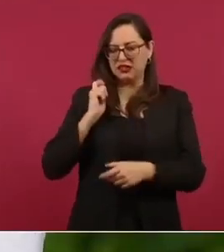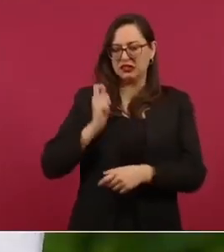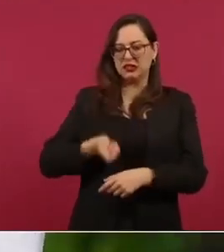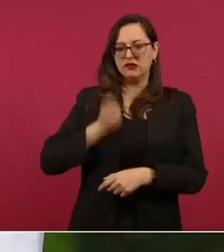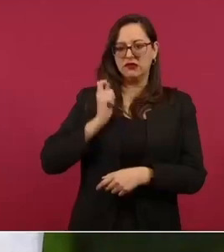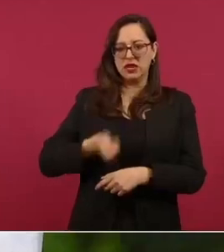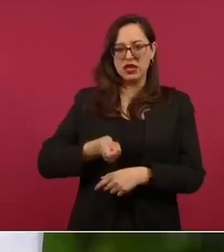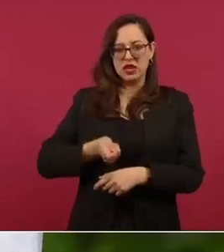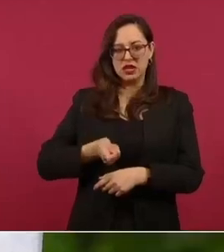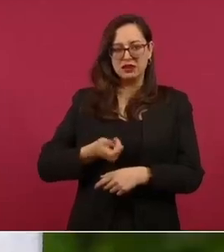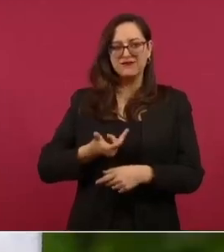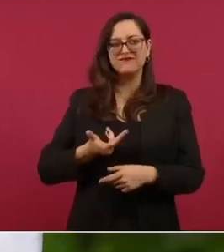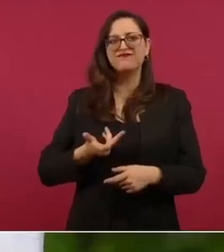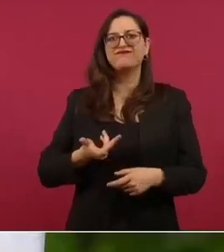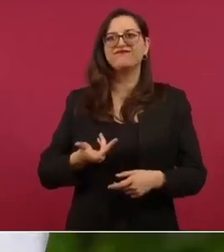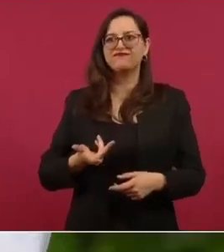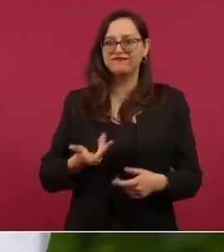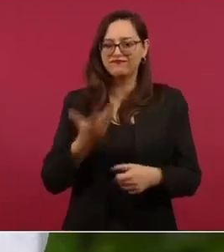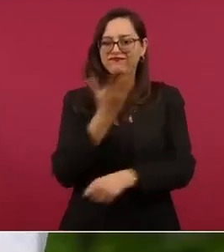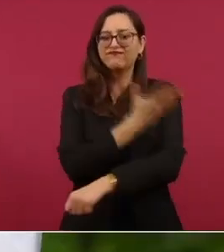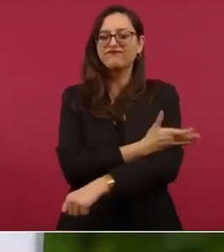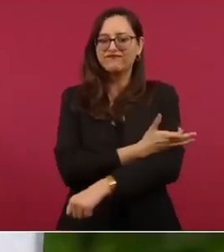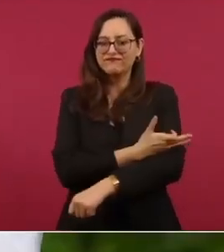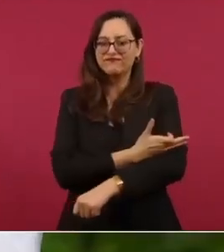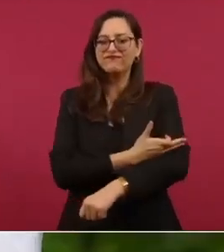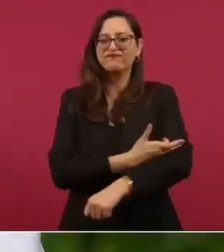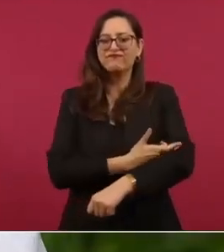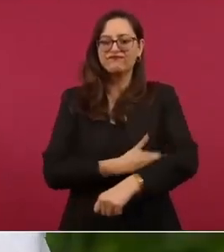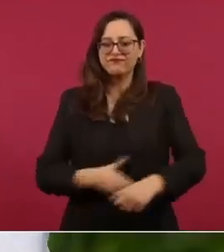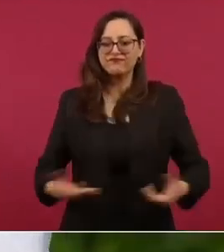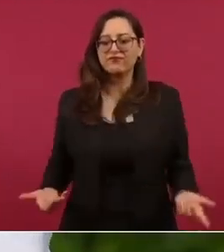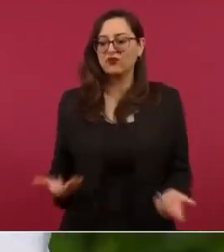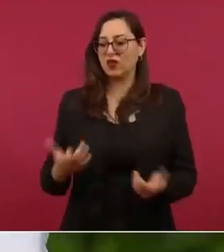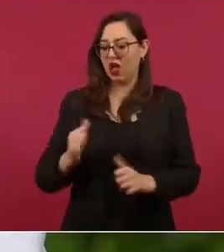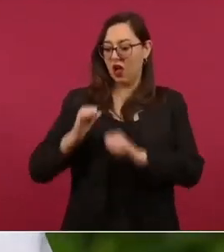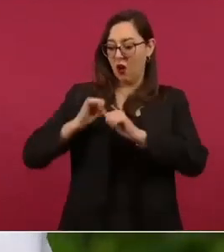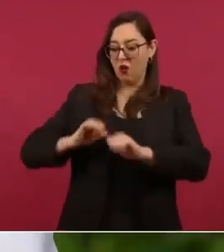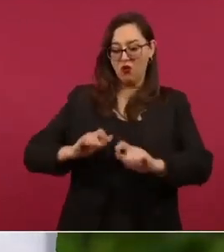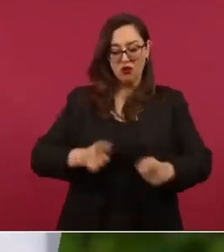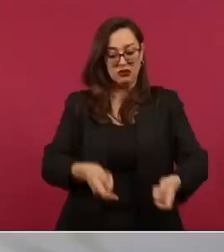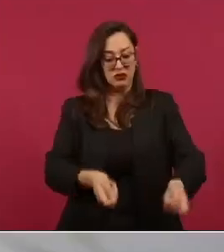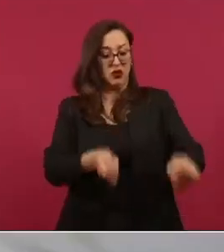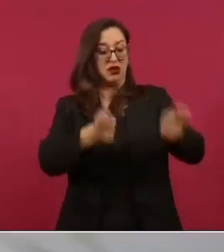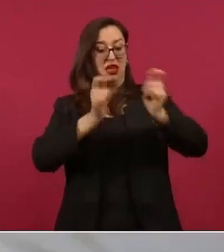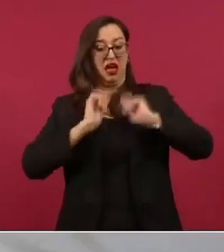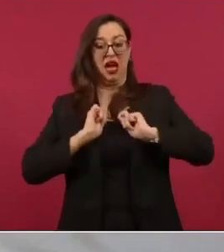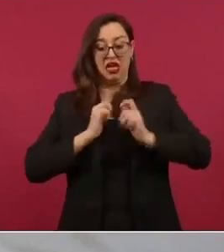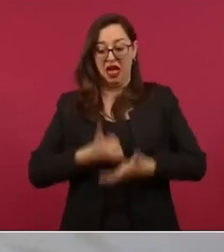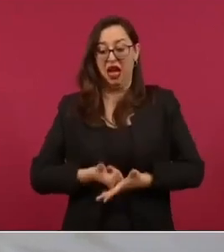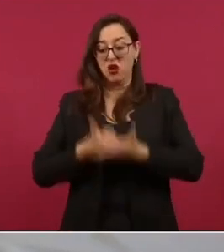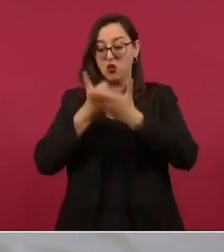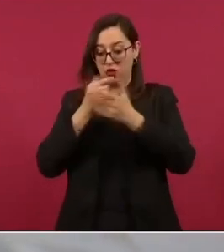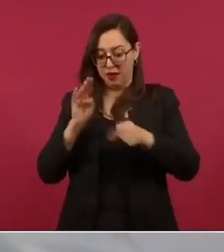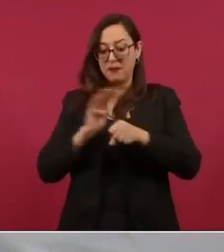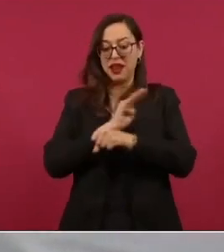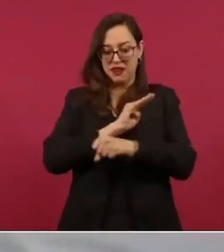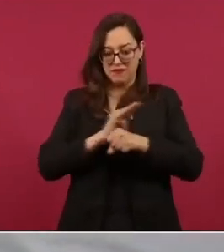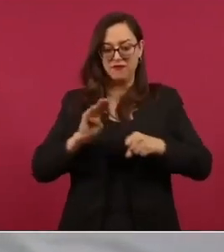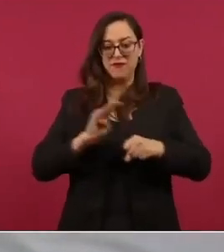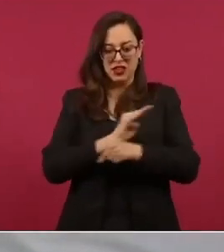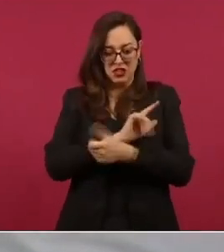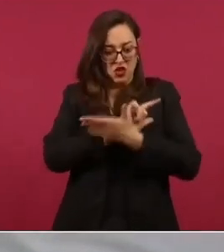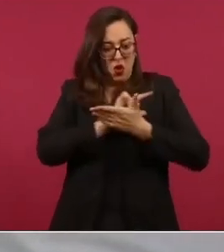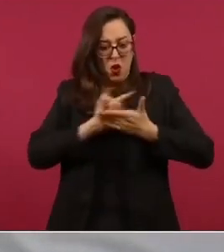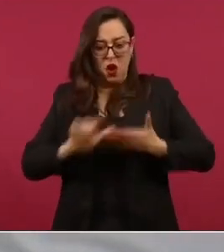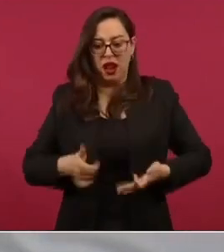como lo he dicho muchas veces solo es puro y virtuoso cuando se pone al servicio